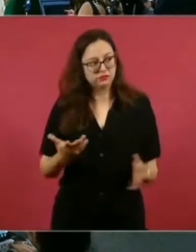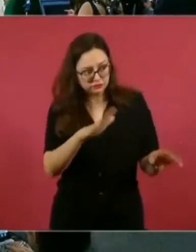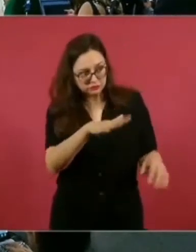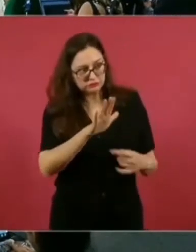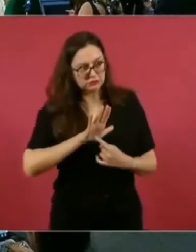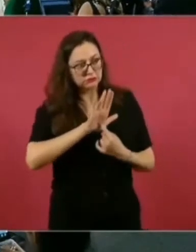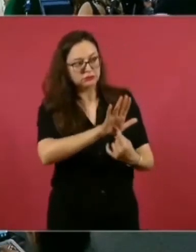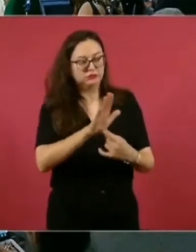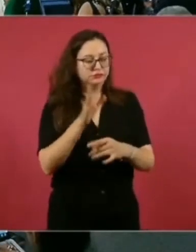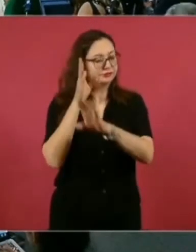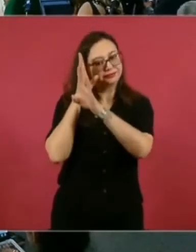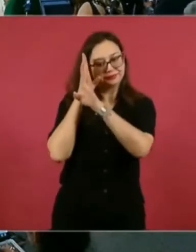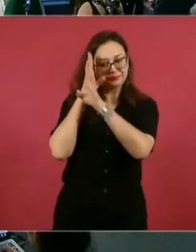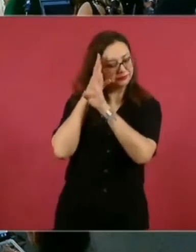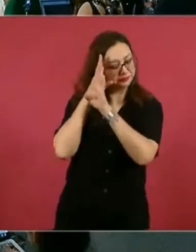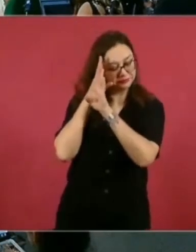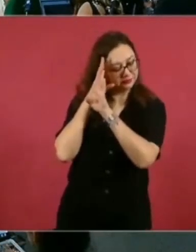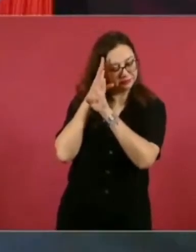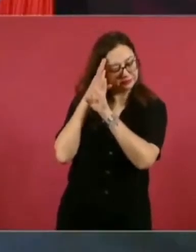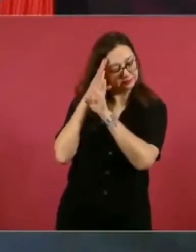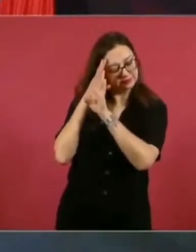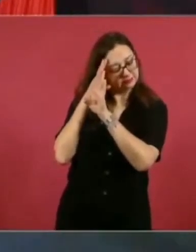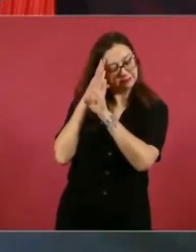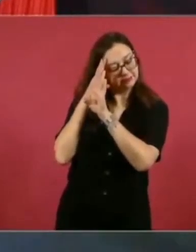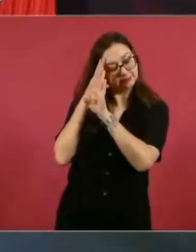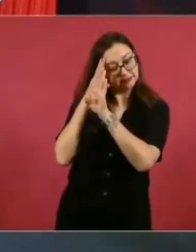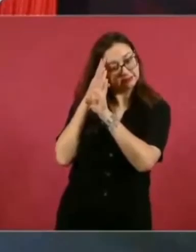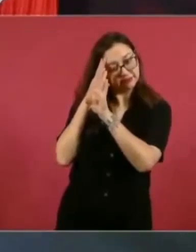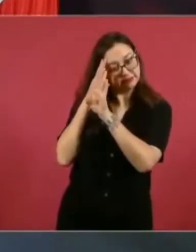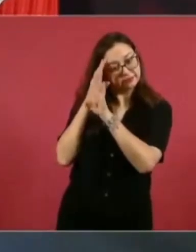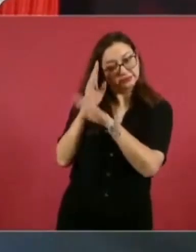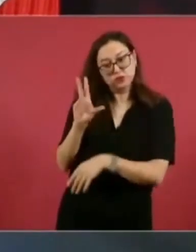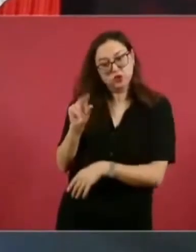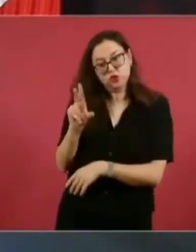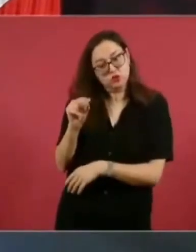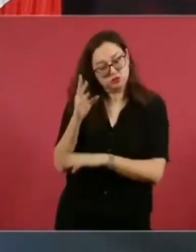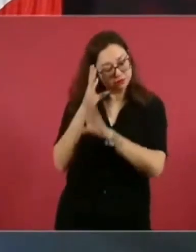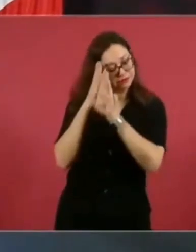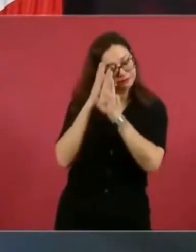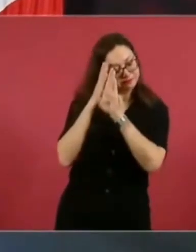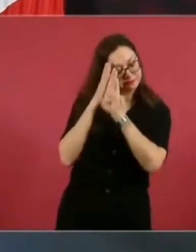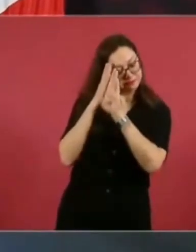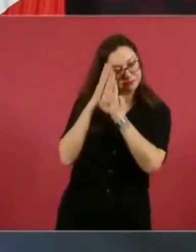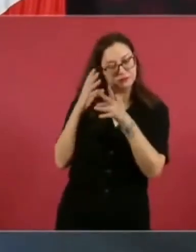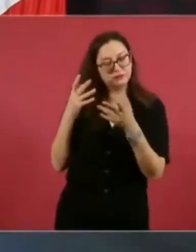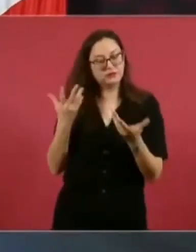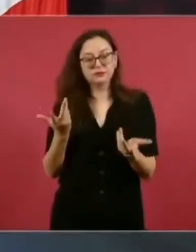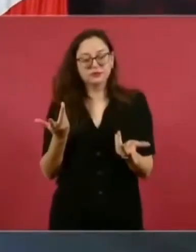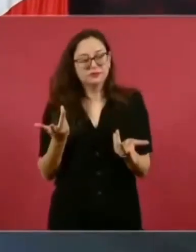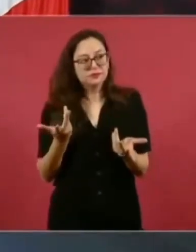los enajena,